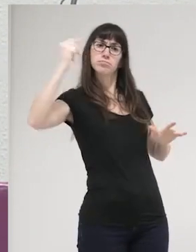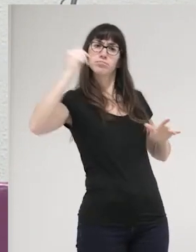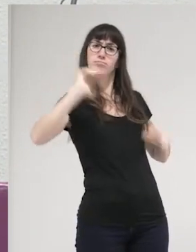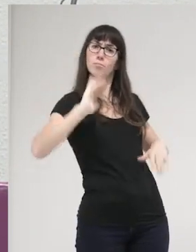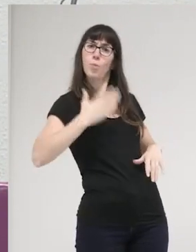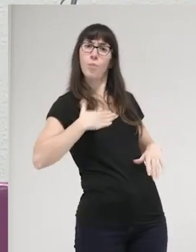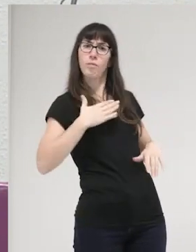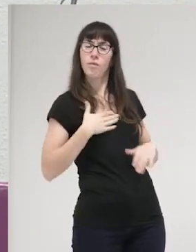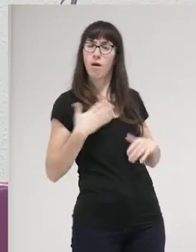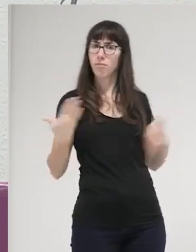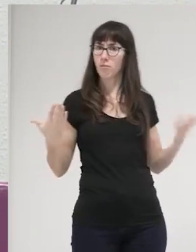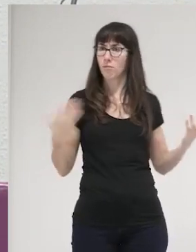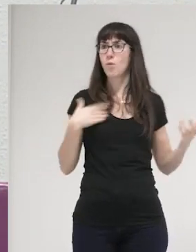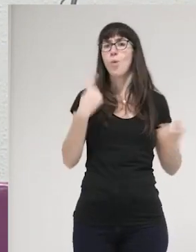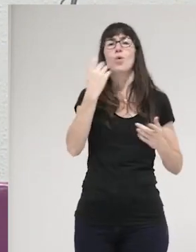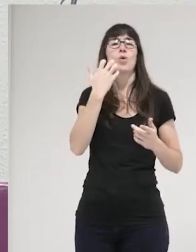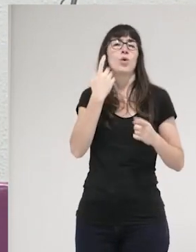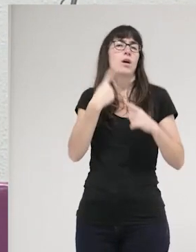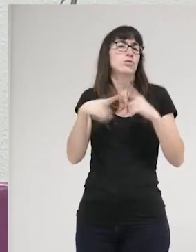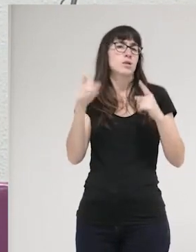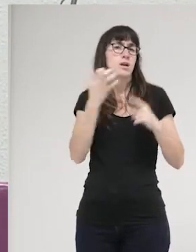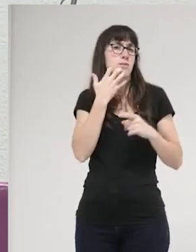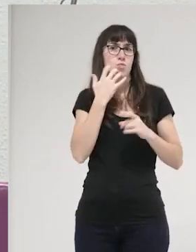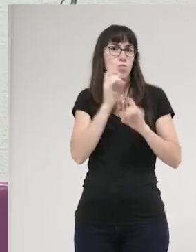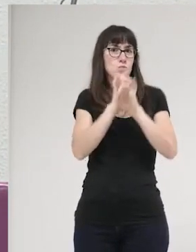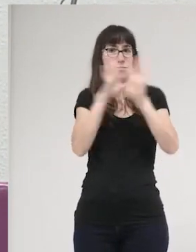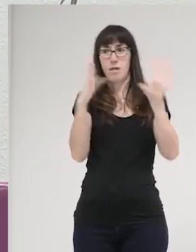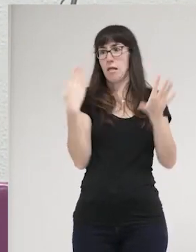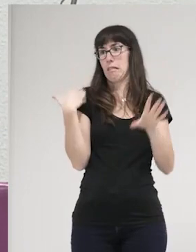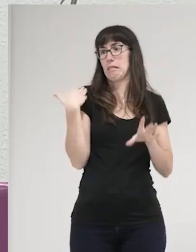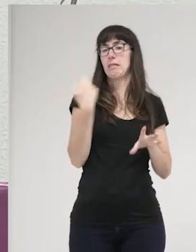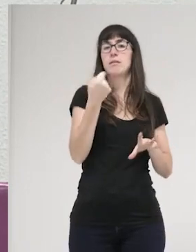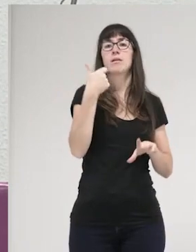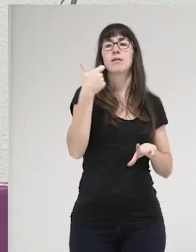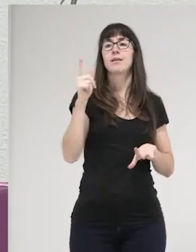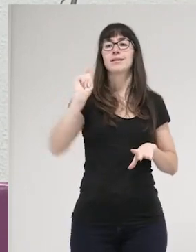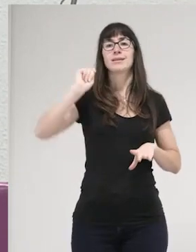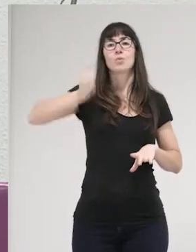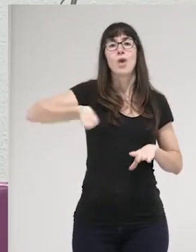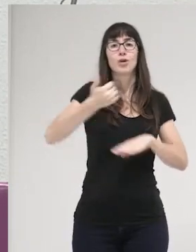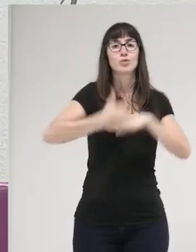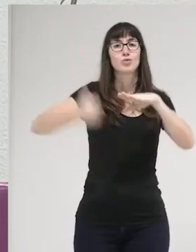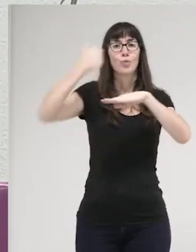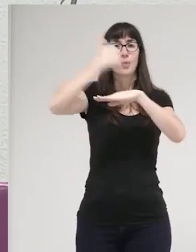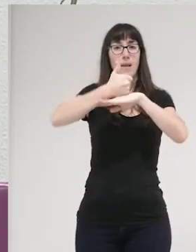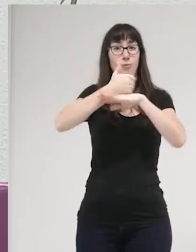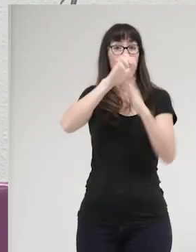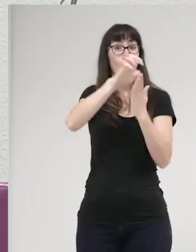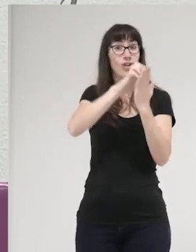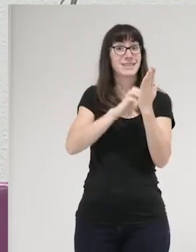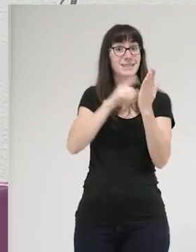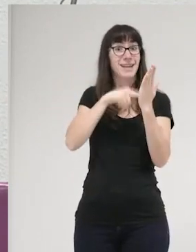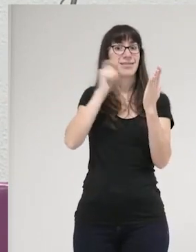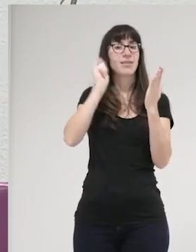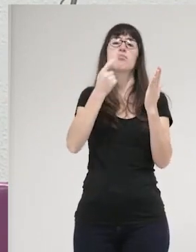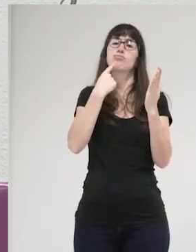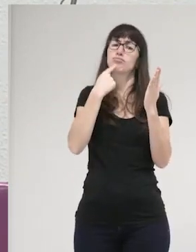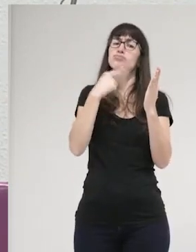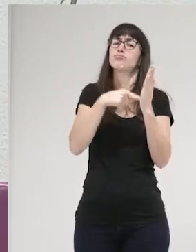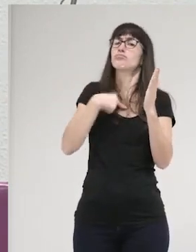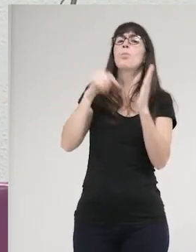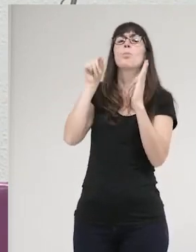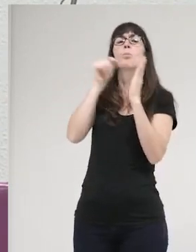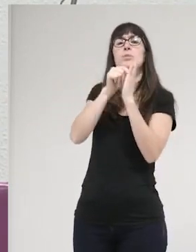ejemplo claro y preocupante son las recientísimas sentencias del Tribunal Supremo en las que dicen que aplican la perspectiva del género